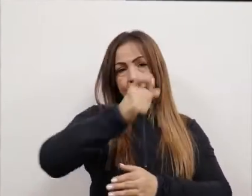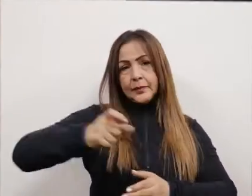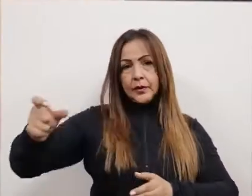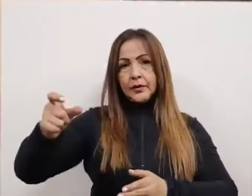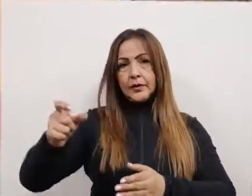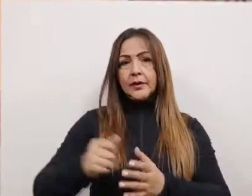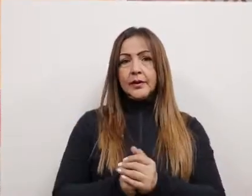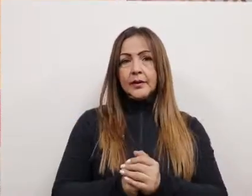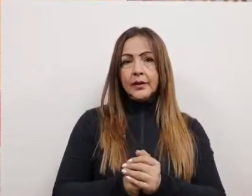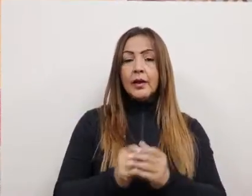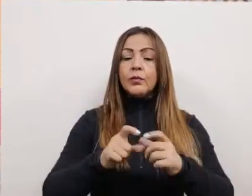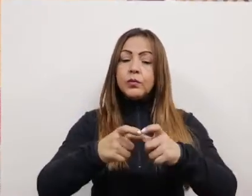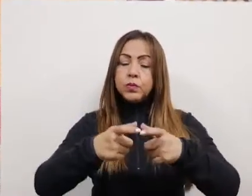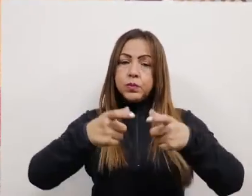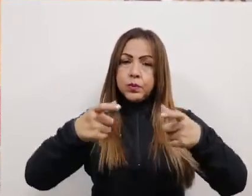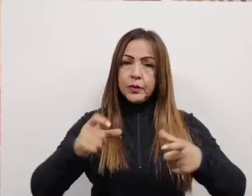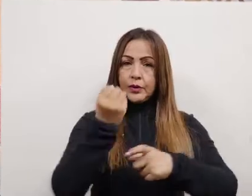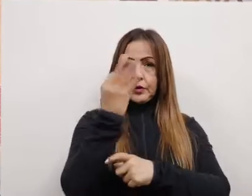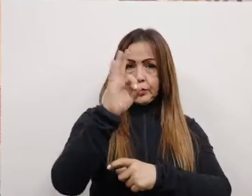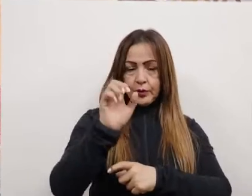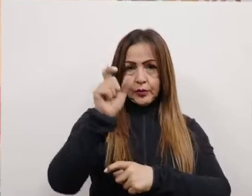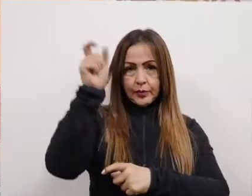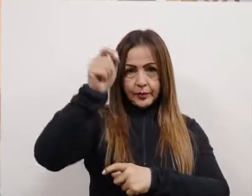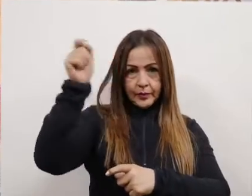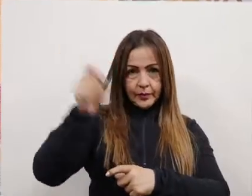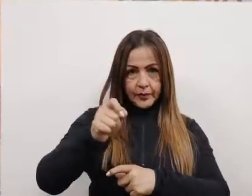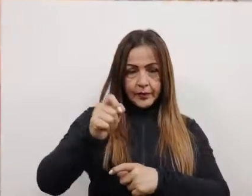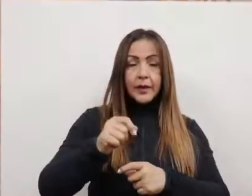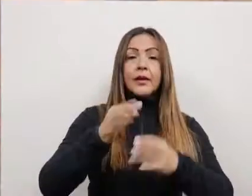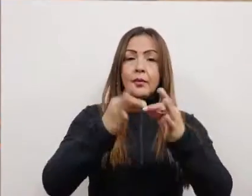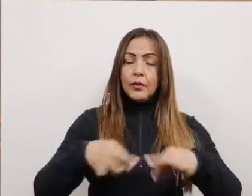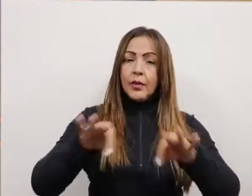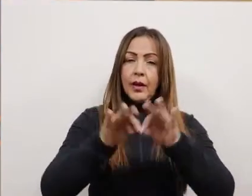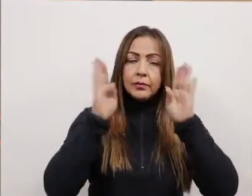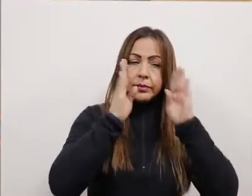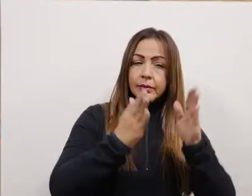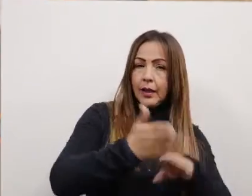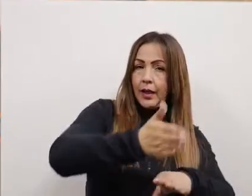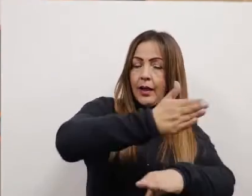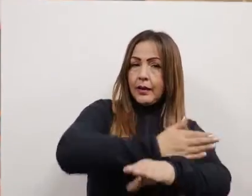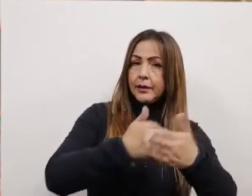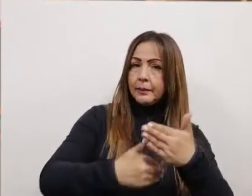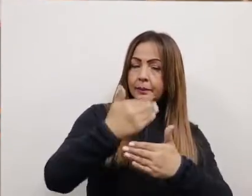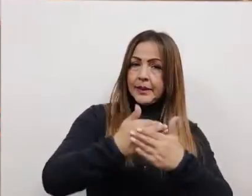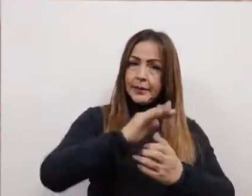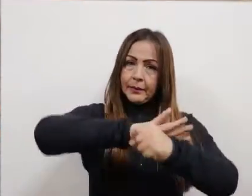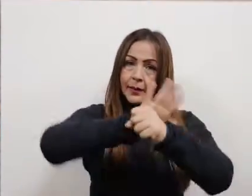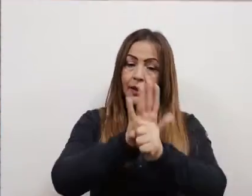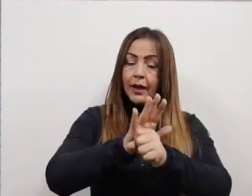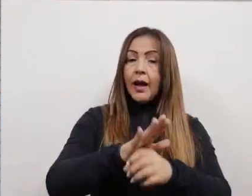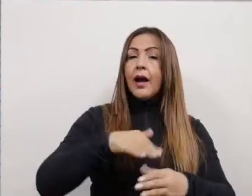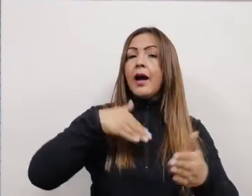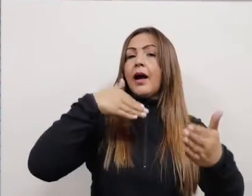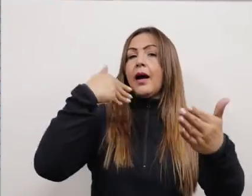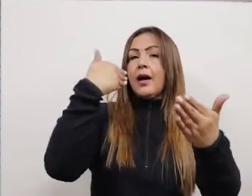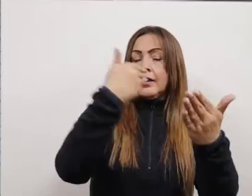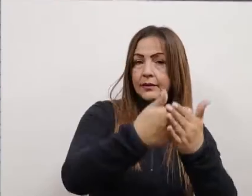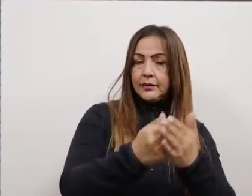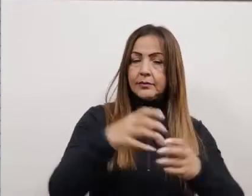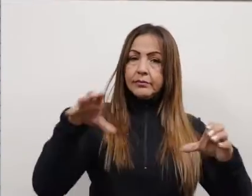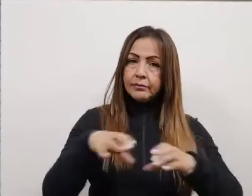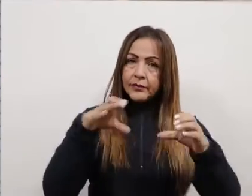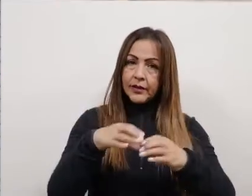usuarios, encontrando que tenemos un incremento del 18%. Teniendo en cuenta que desde el inicio de la pandemia hasta la reactivación